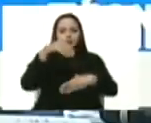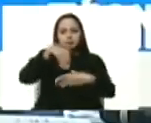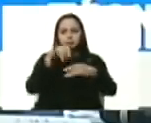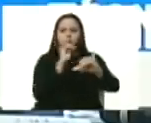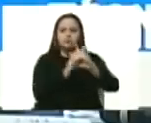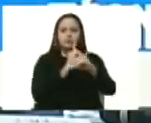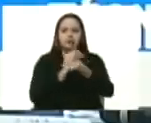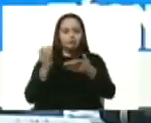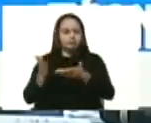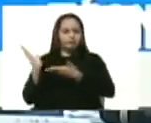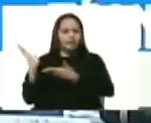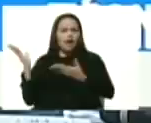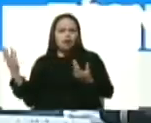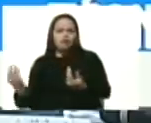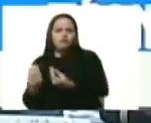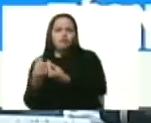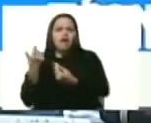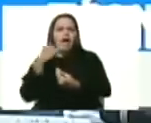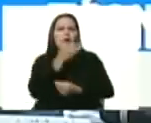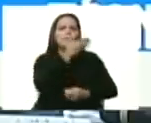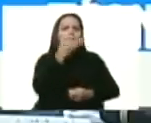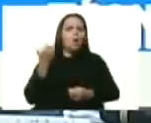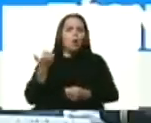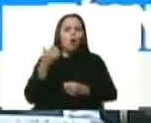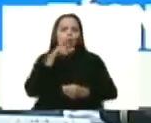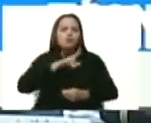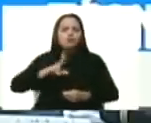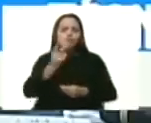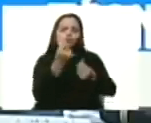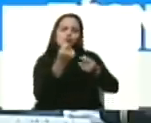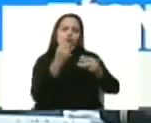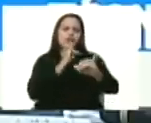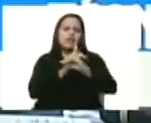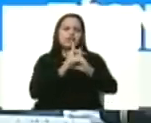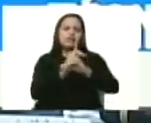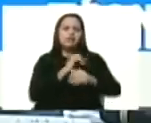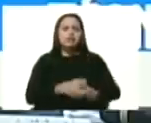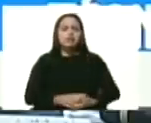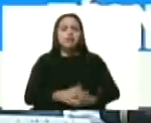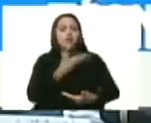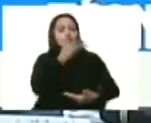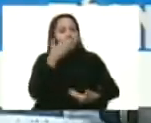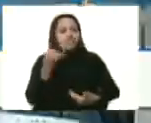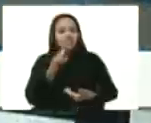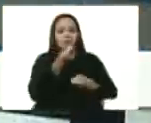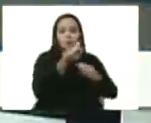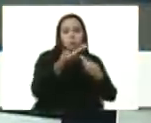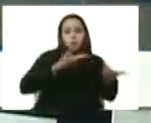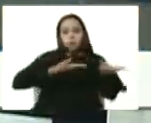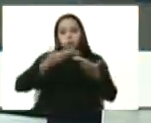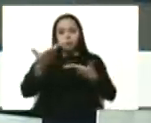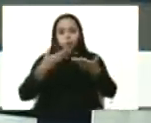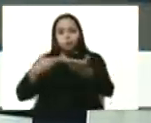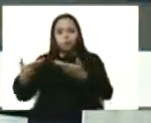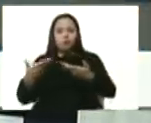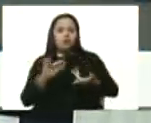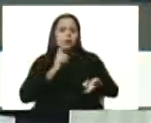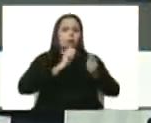consolidación del Bolívar digital. Y a facilitar las transacciones. Es muy importante